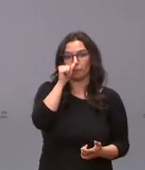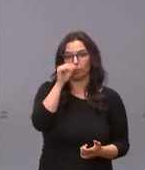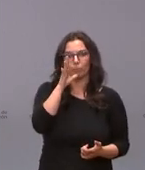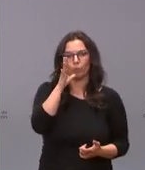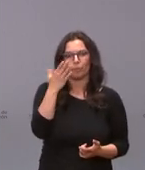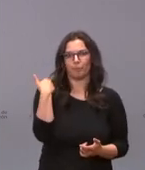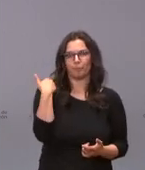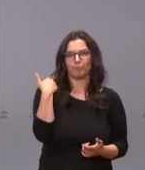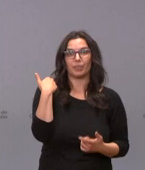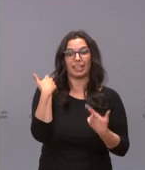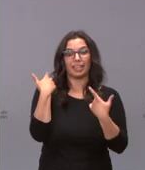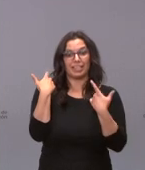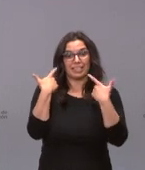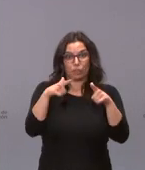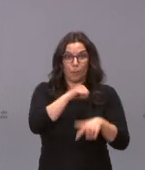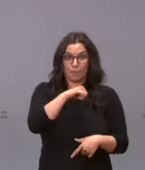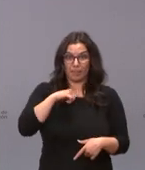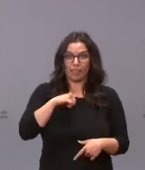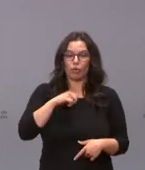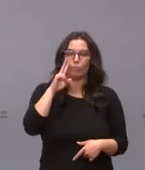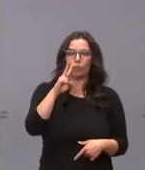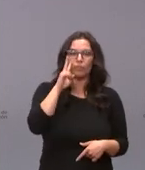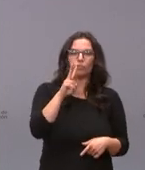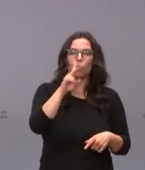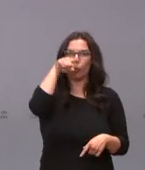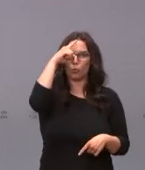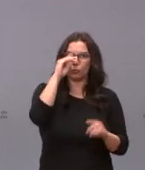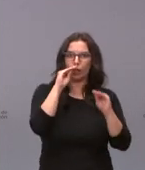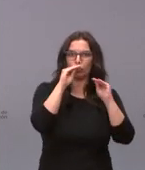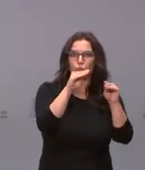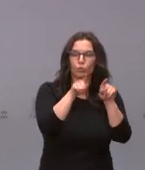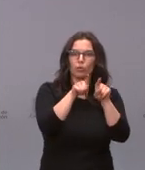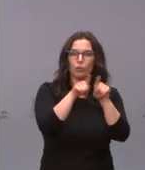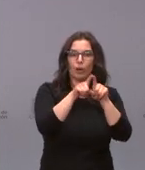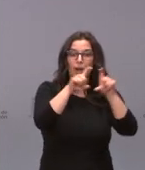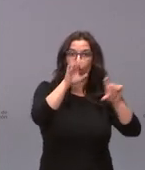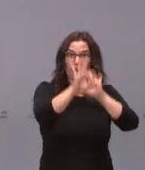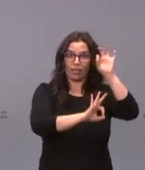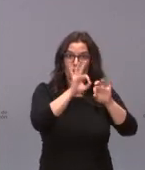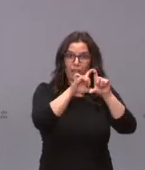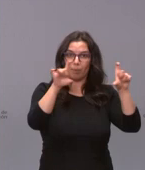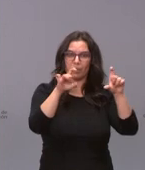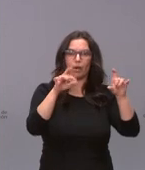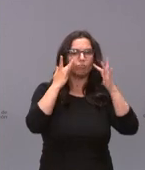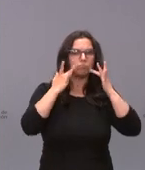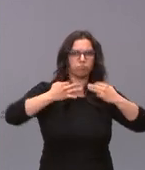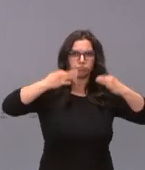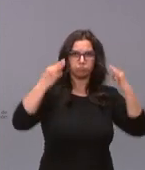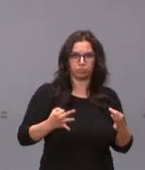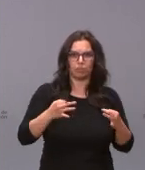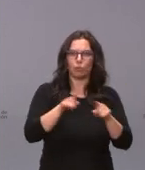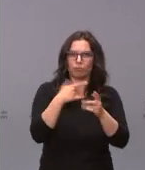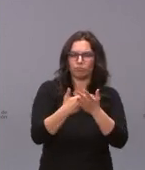la aplicación en los sectores privados de lo que se conoce como la cultura de la integridad de las organizaciones, como garantía de éxito y buena